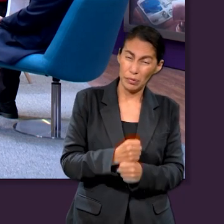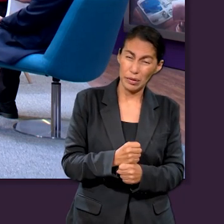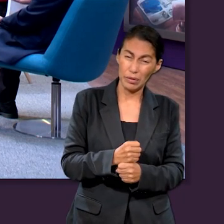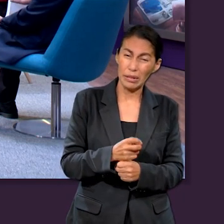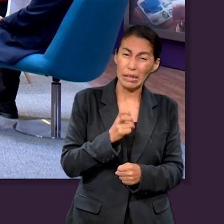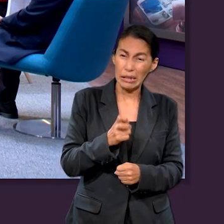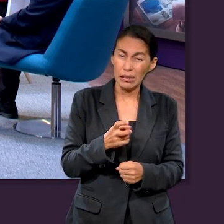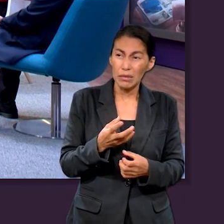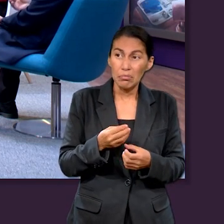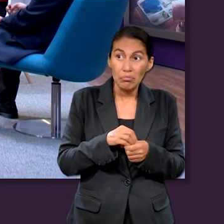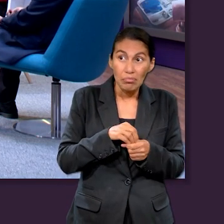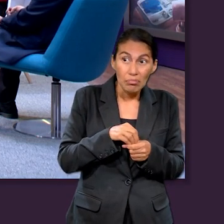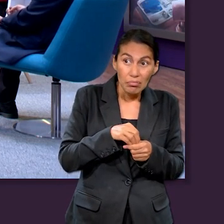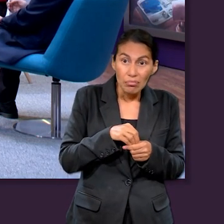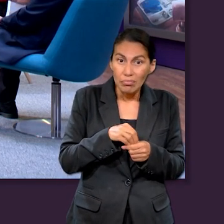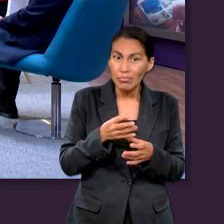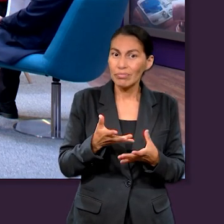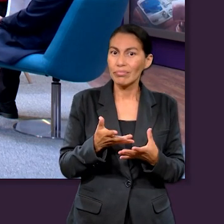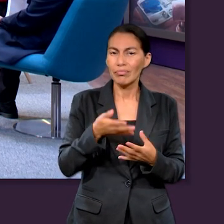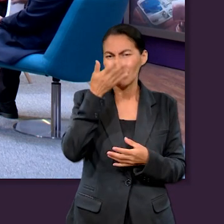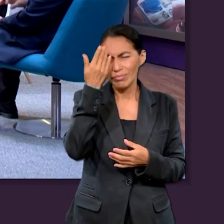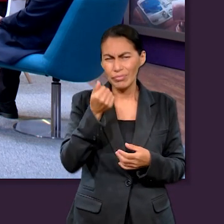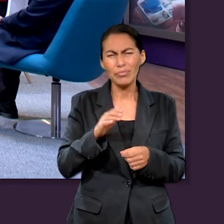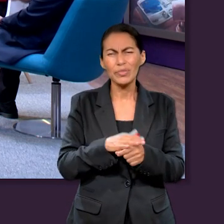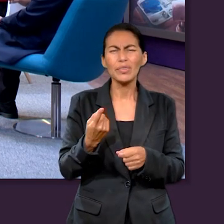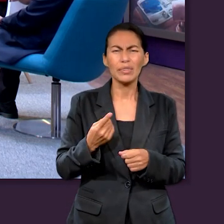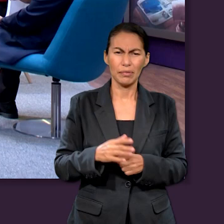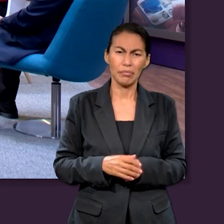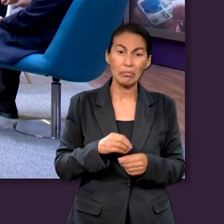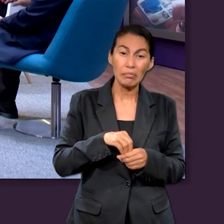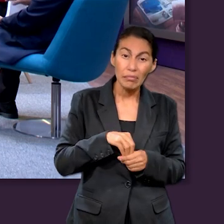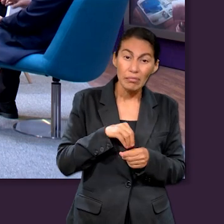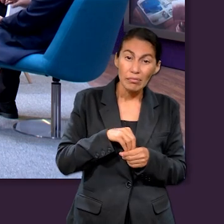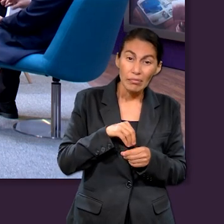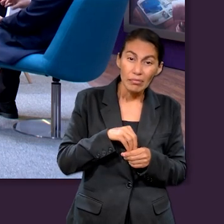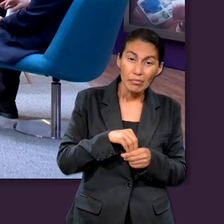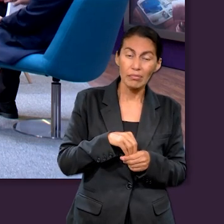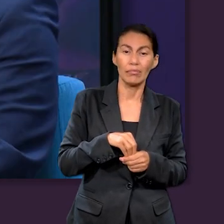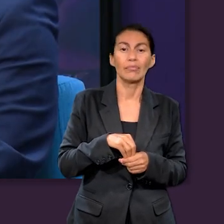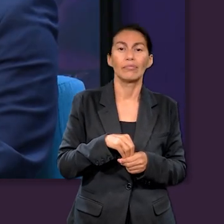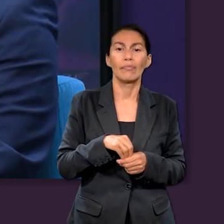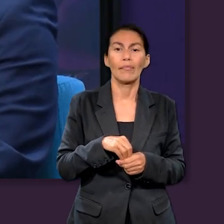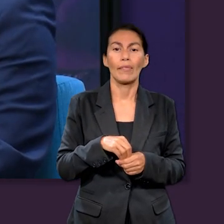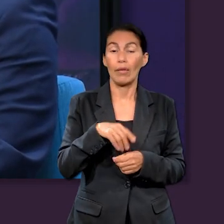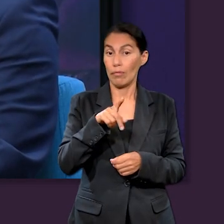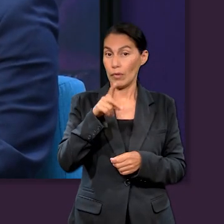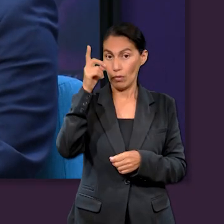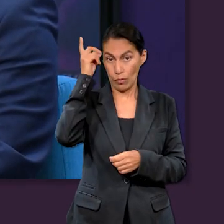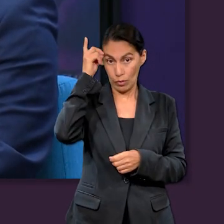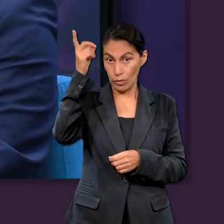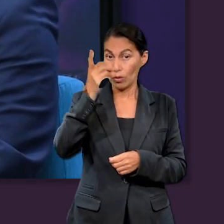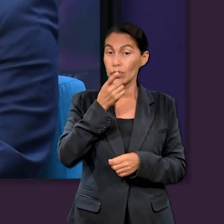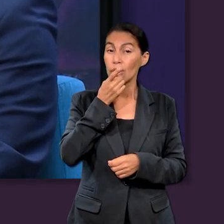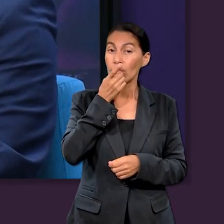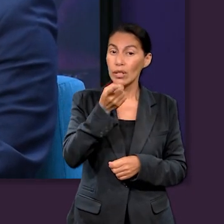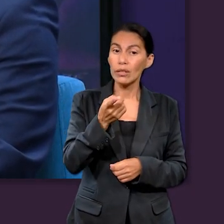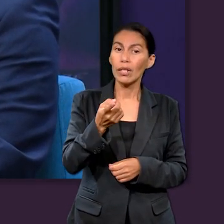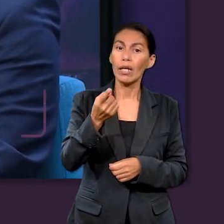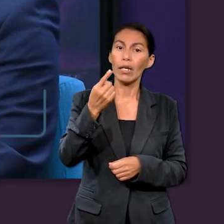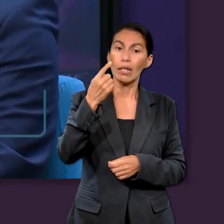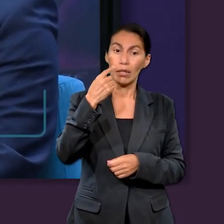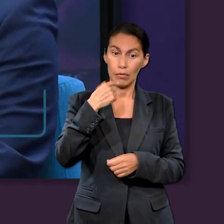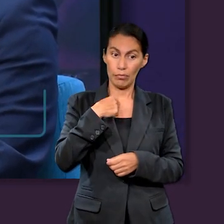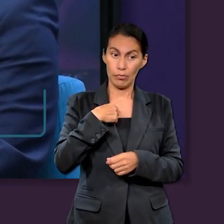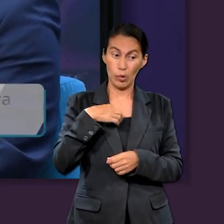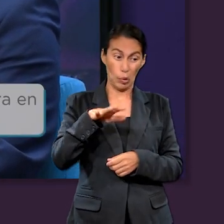sufrimiento, es un misterio. Lo que sí Dios le dice a Job, que yo soy quien tiene el mundo.